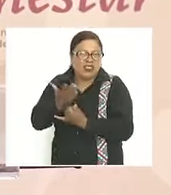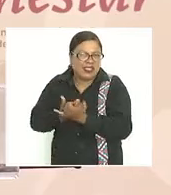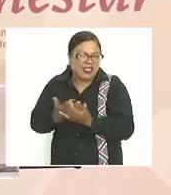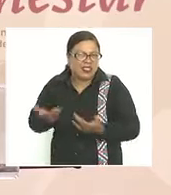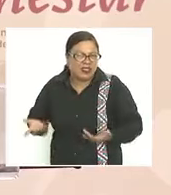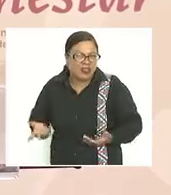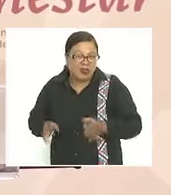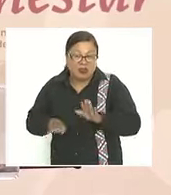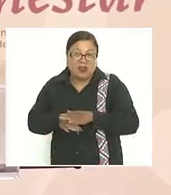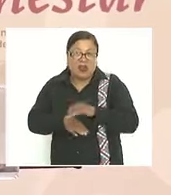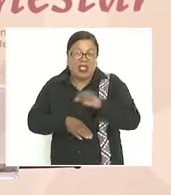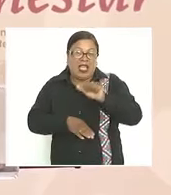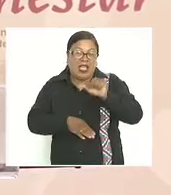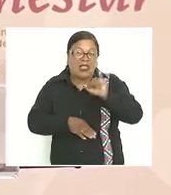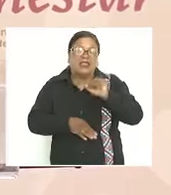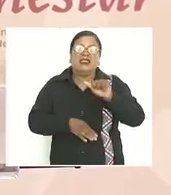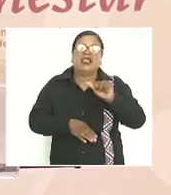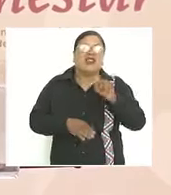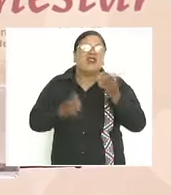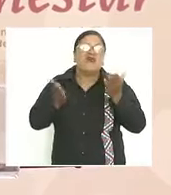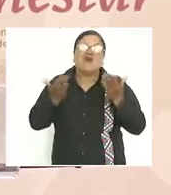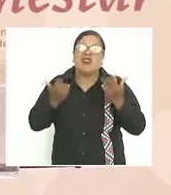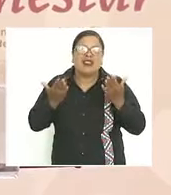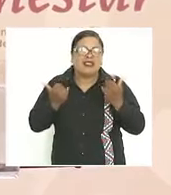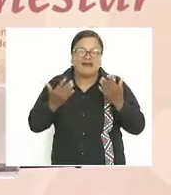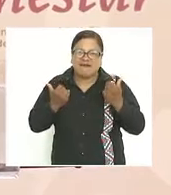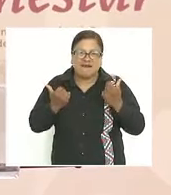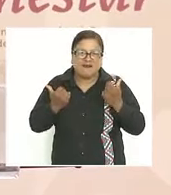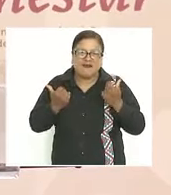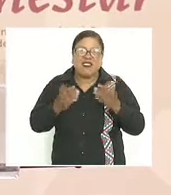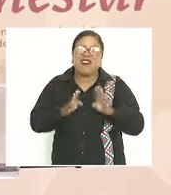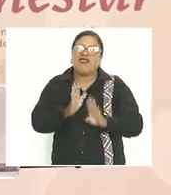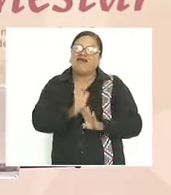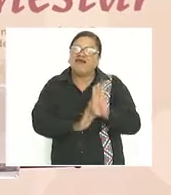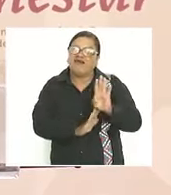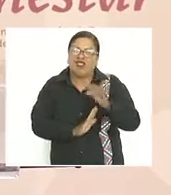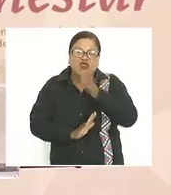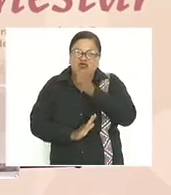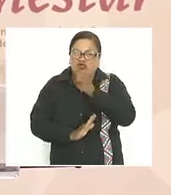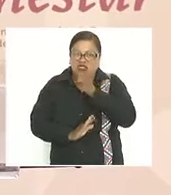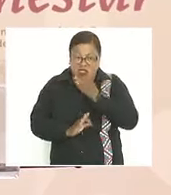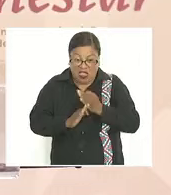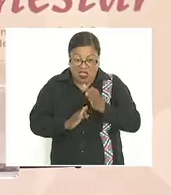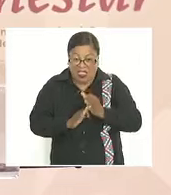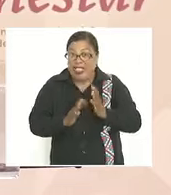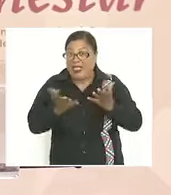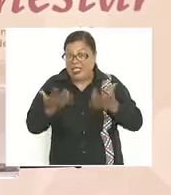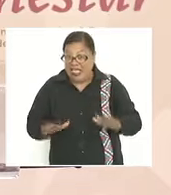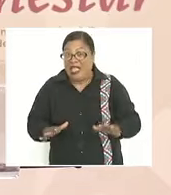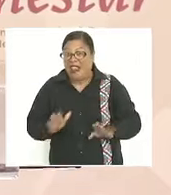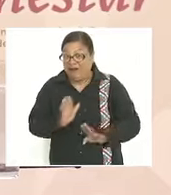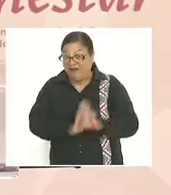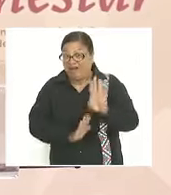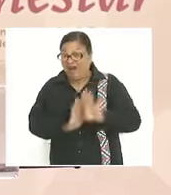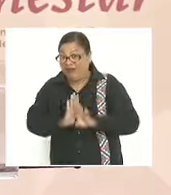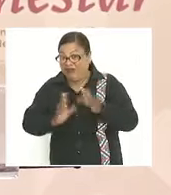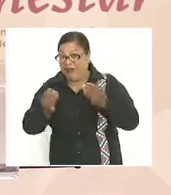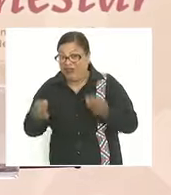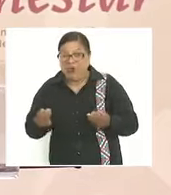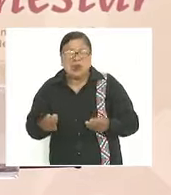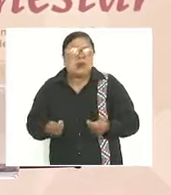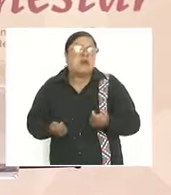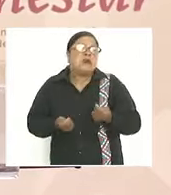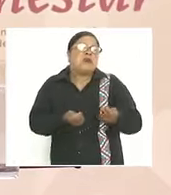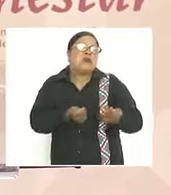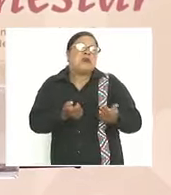Asia no tenía el desarrollo que tiene actualmente no había mucho